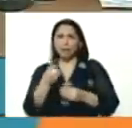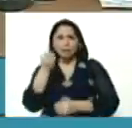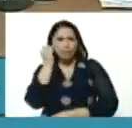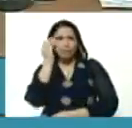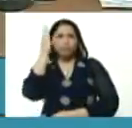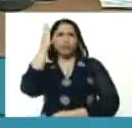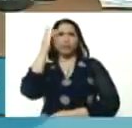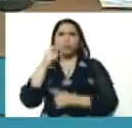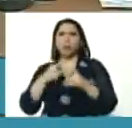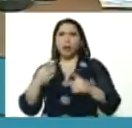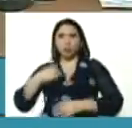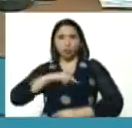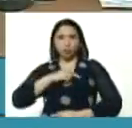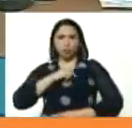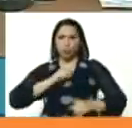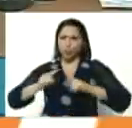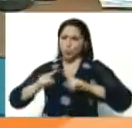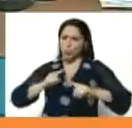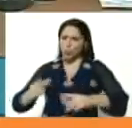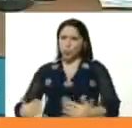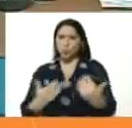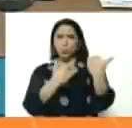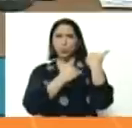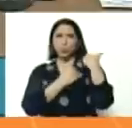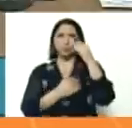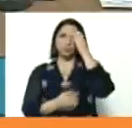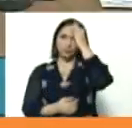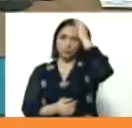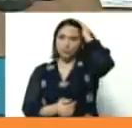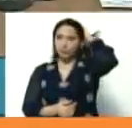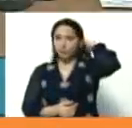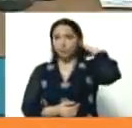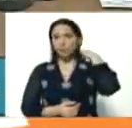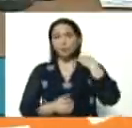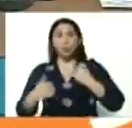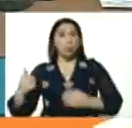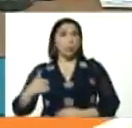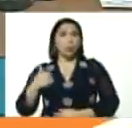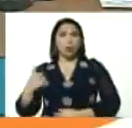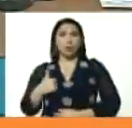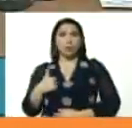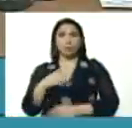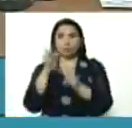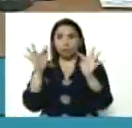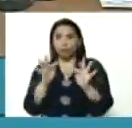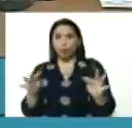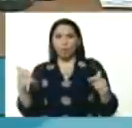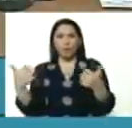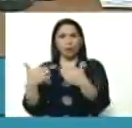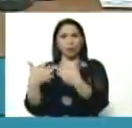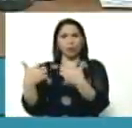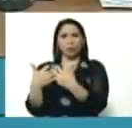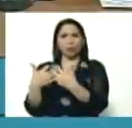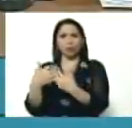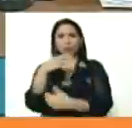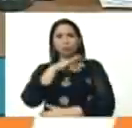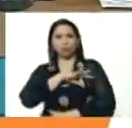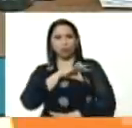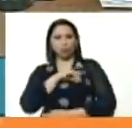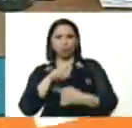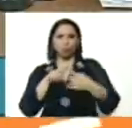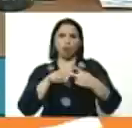desdoblarnos en cualquier forma de lucha, sea en la forma de lucha social,